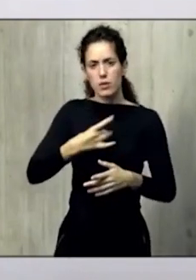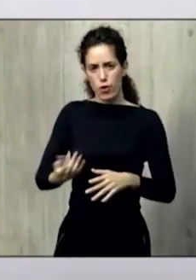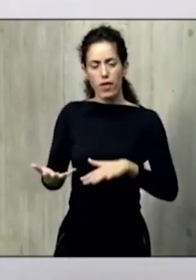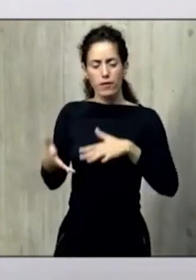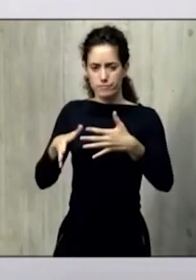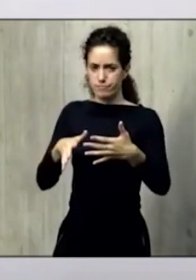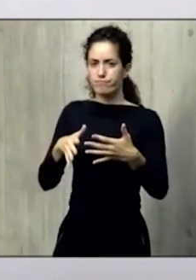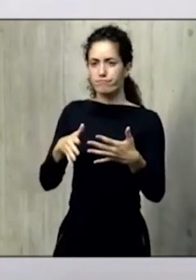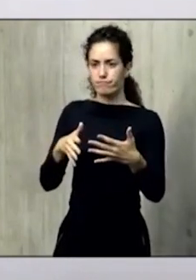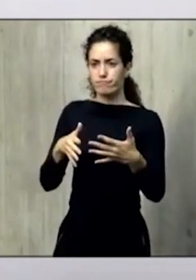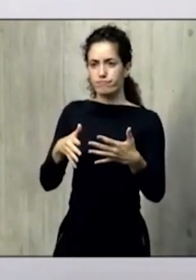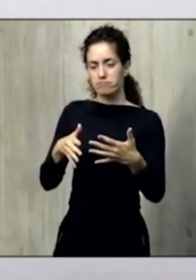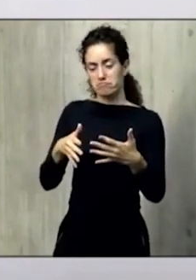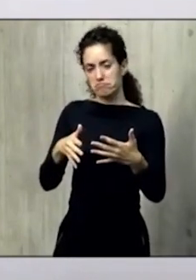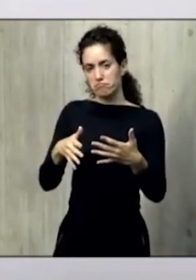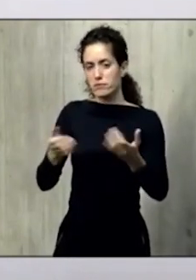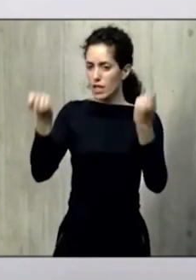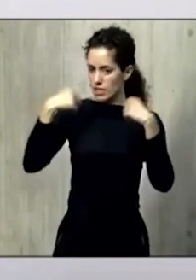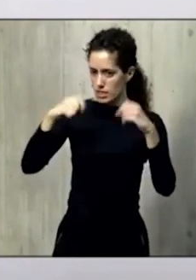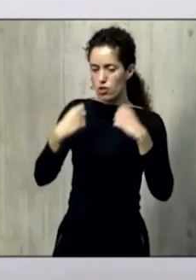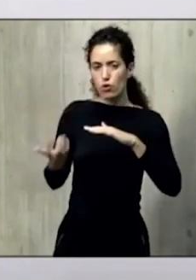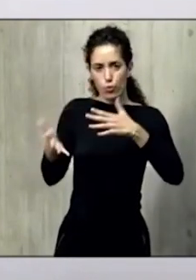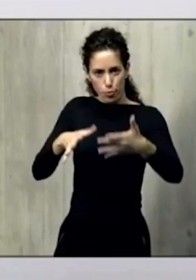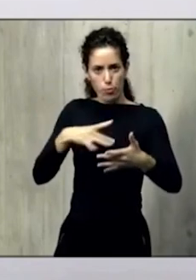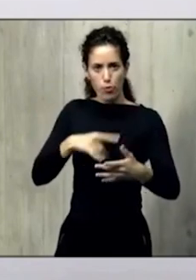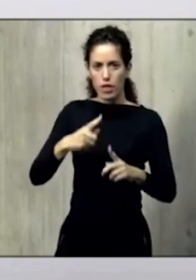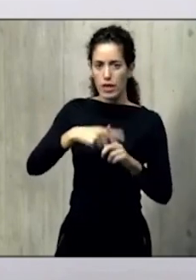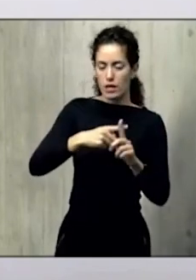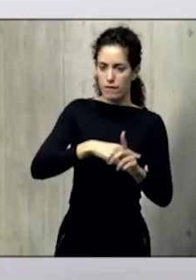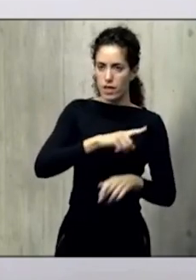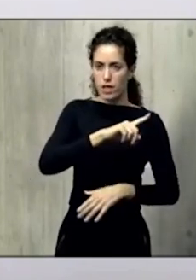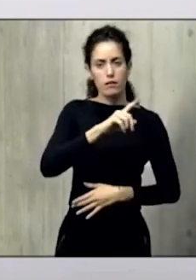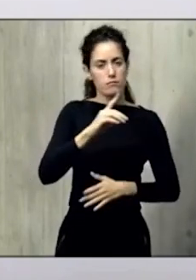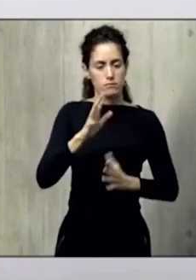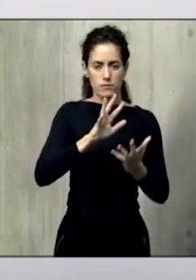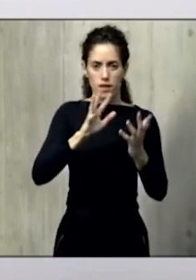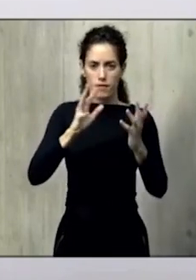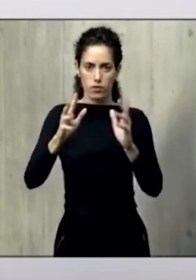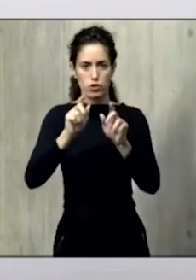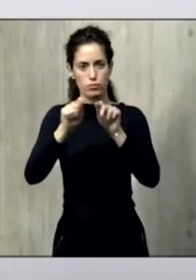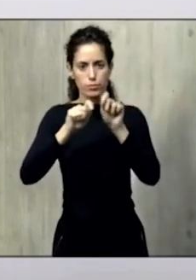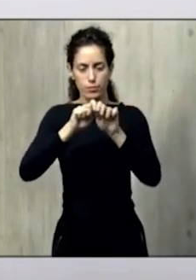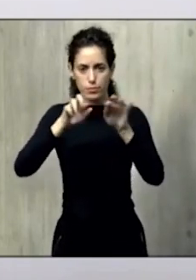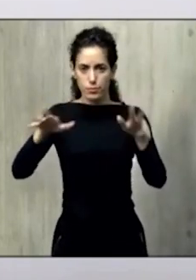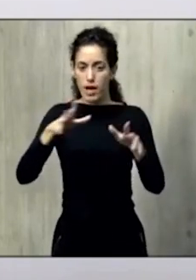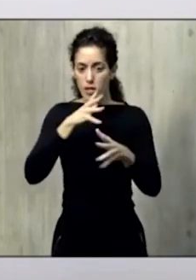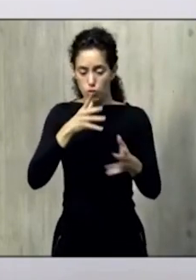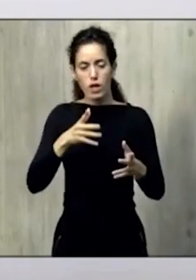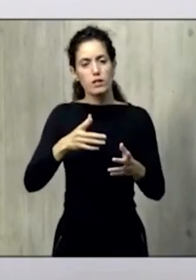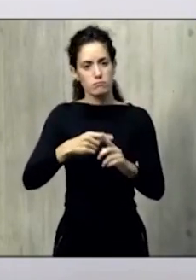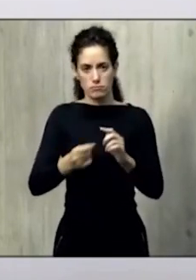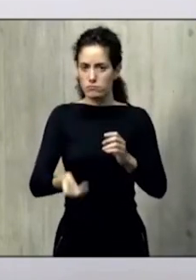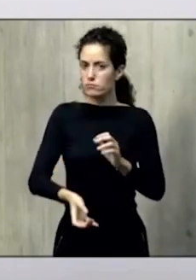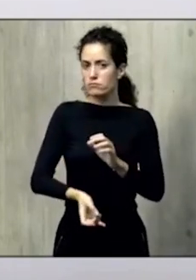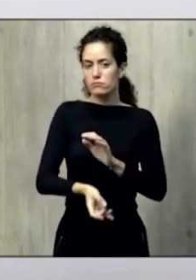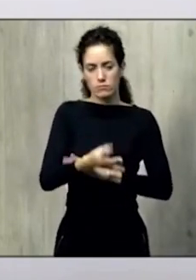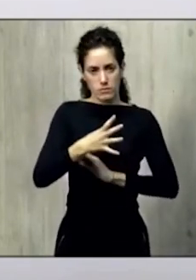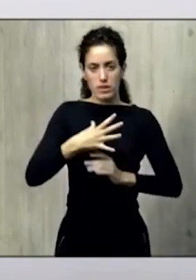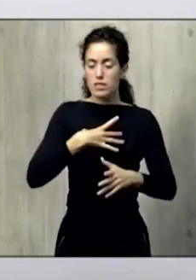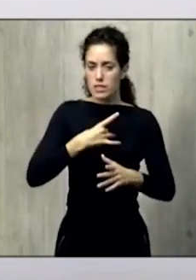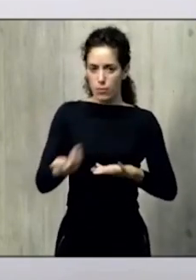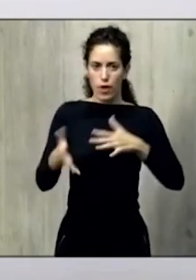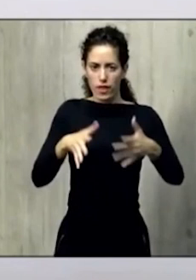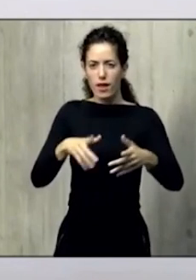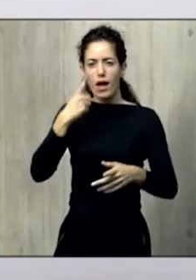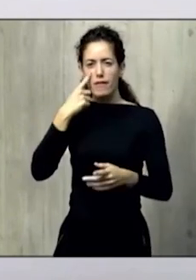esos ensayos en los niveles de evolución epidémica que tenemos. Se está trabajando para ver